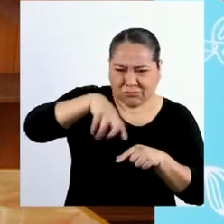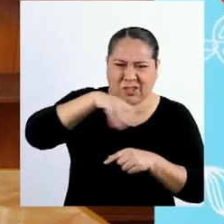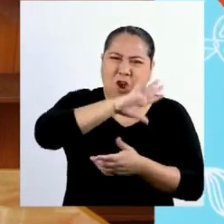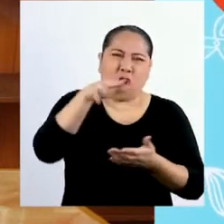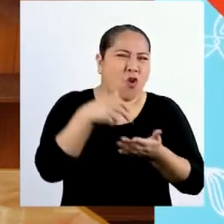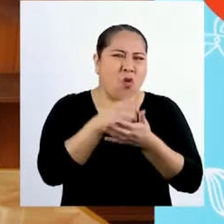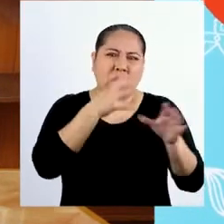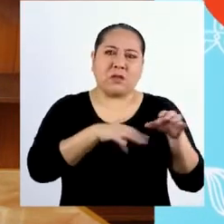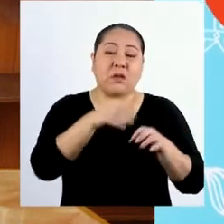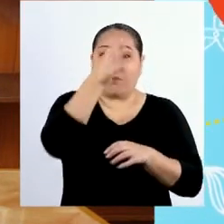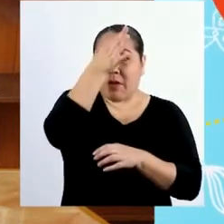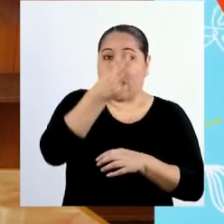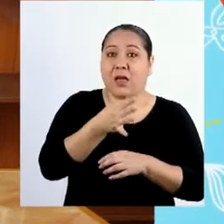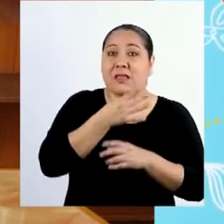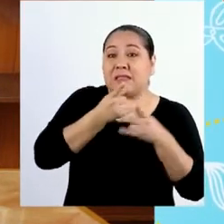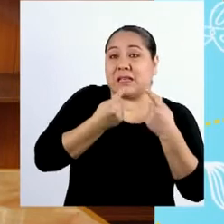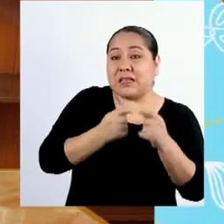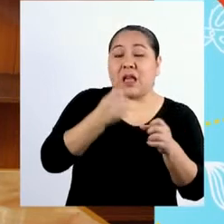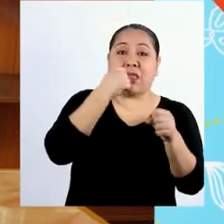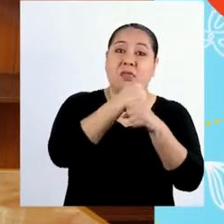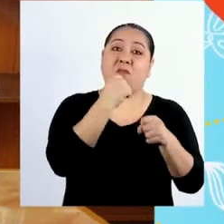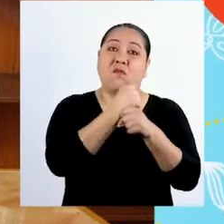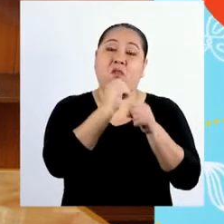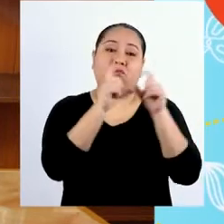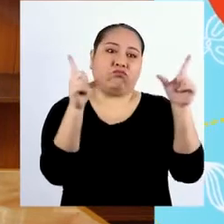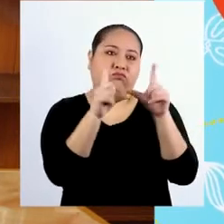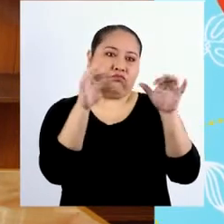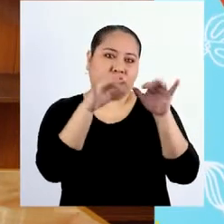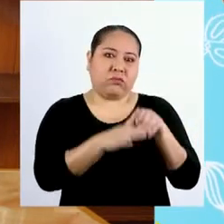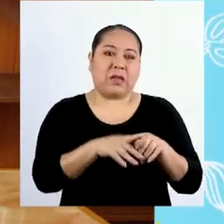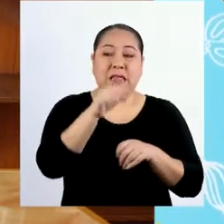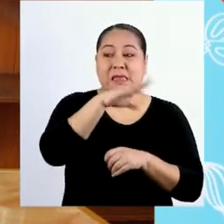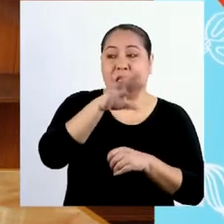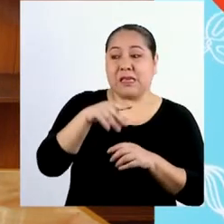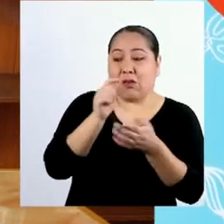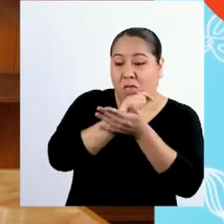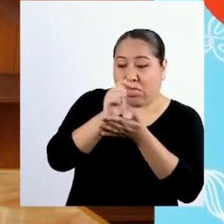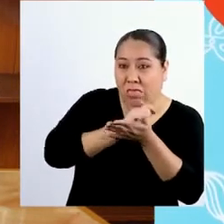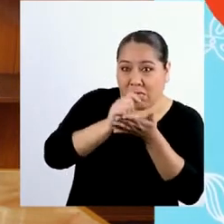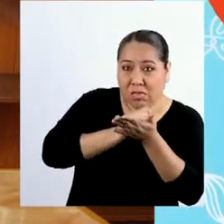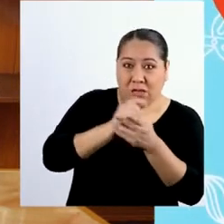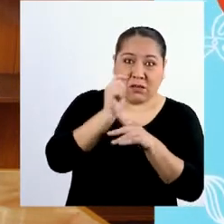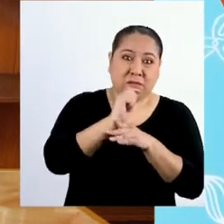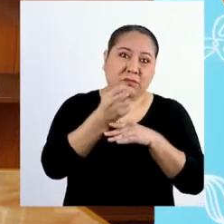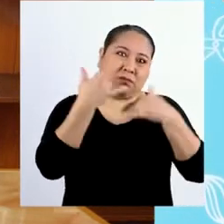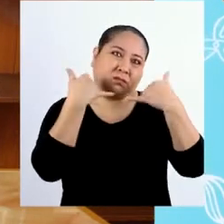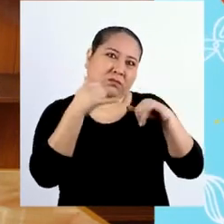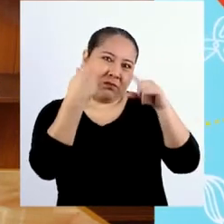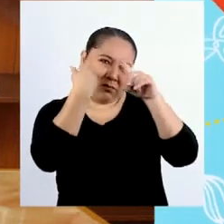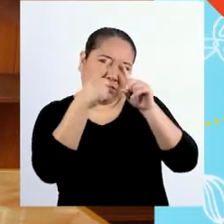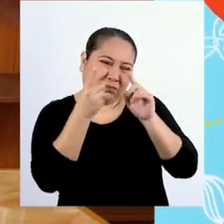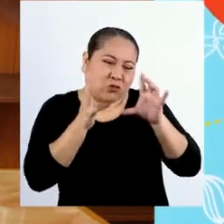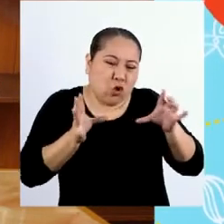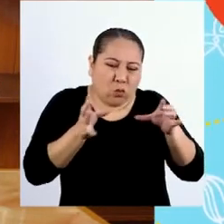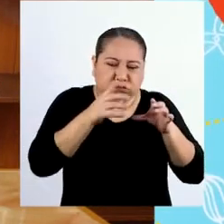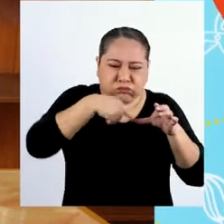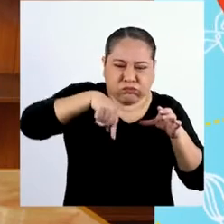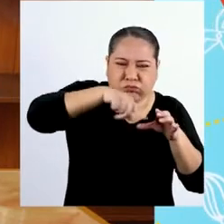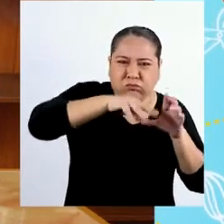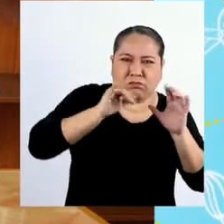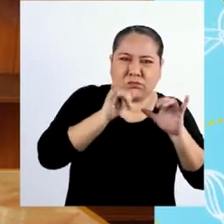reducido. Padres intentando teletrabajar, niños tratando de hacer tareas, jugar, entre otros.